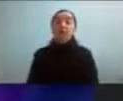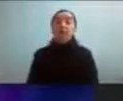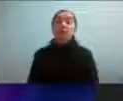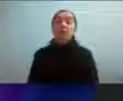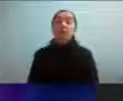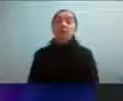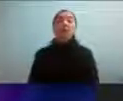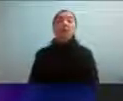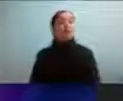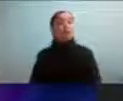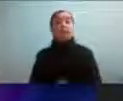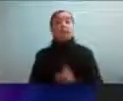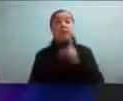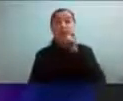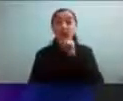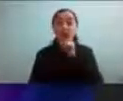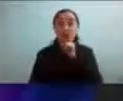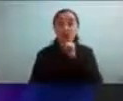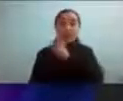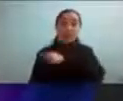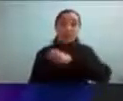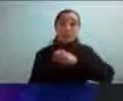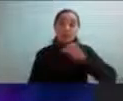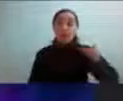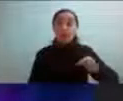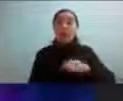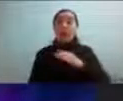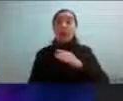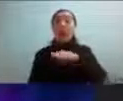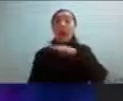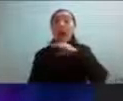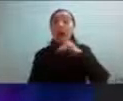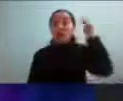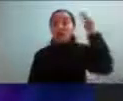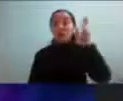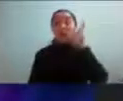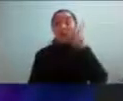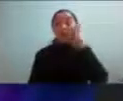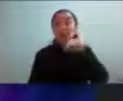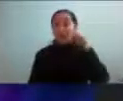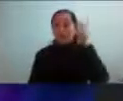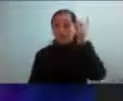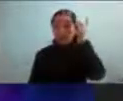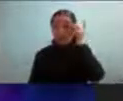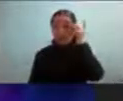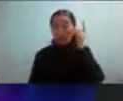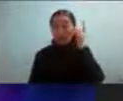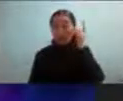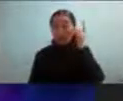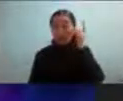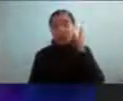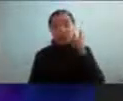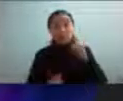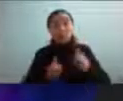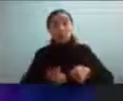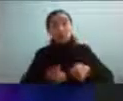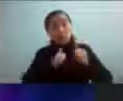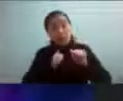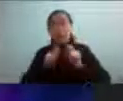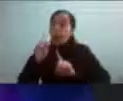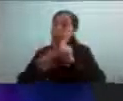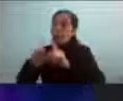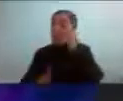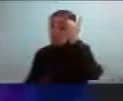van a tener las personas los adultos a veces sin discapacidad intelectual que algunos igualmente también pueden ser comunes a personas con discapacidad intelectual y autismo